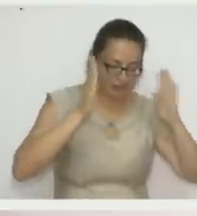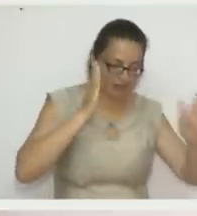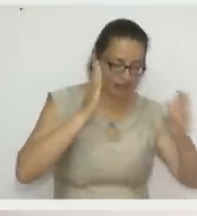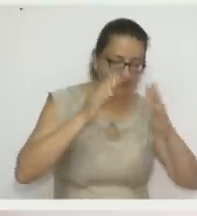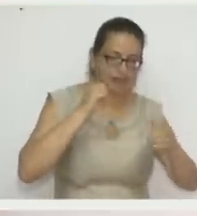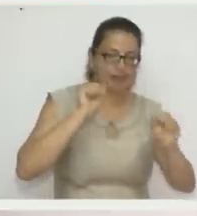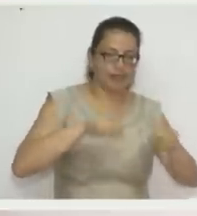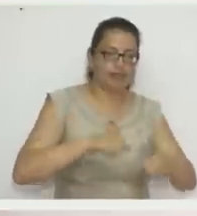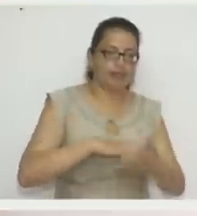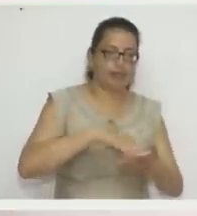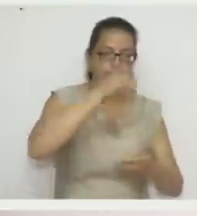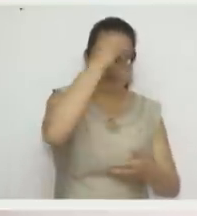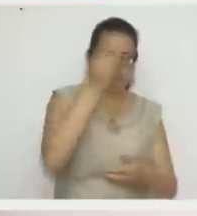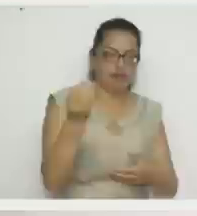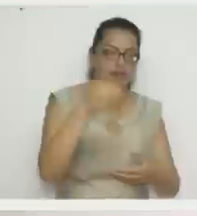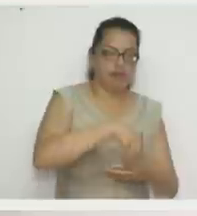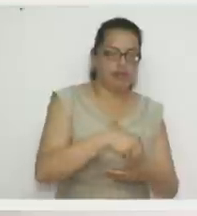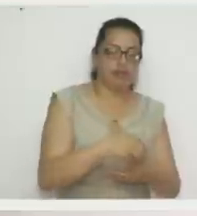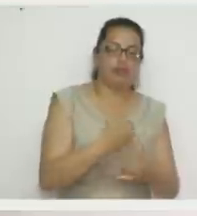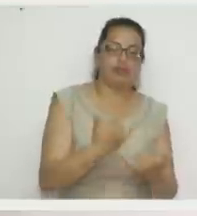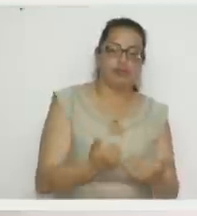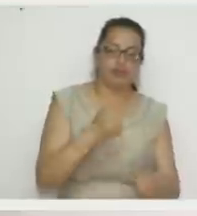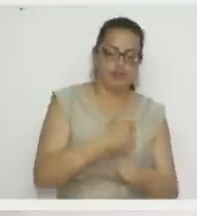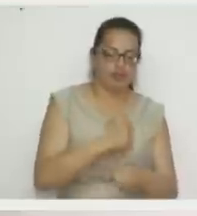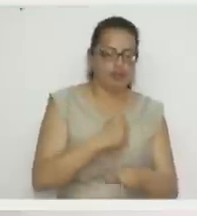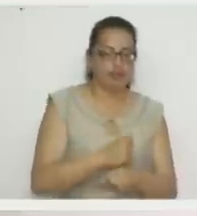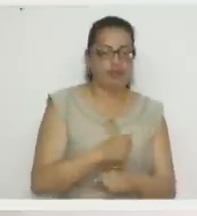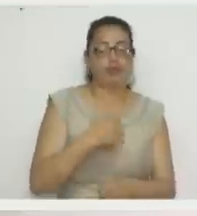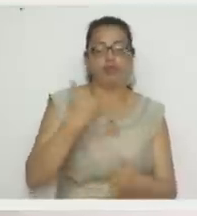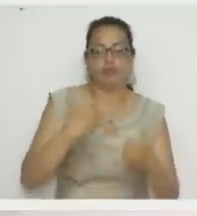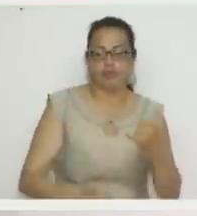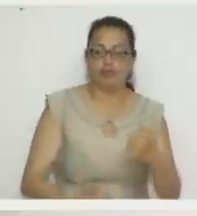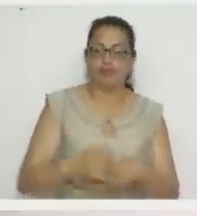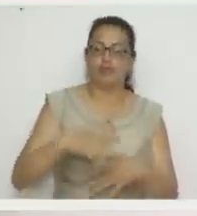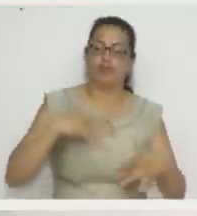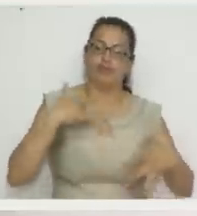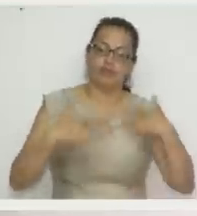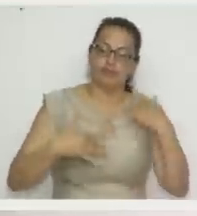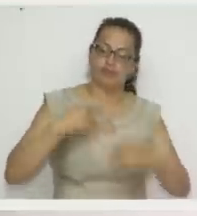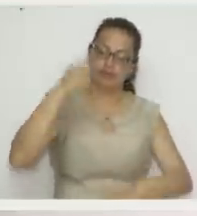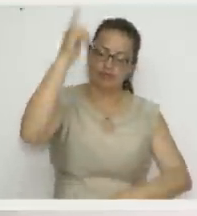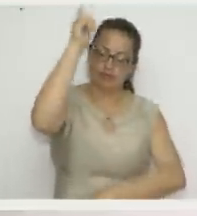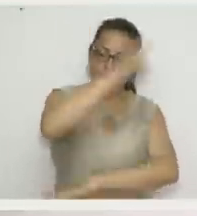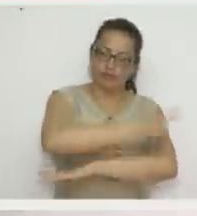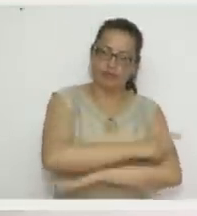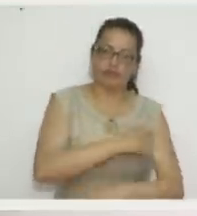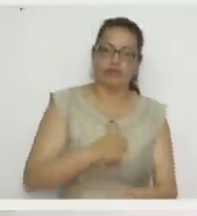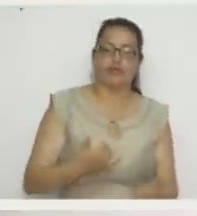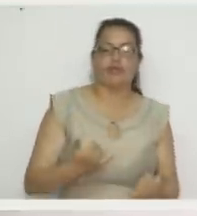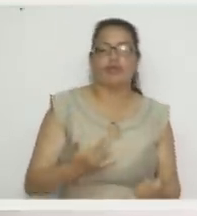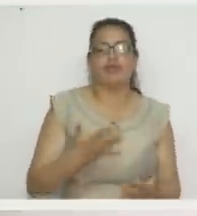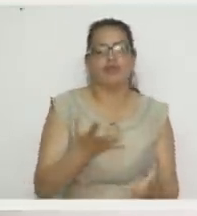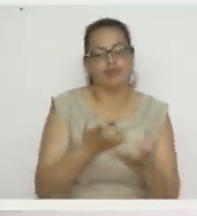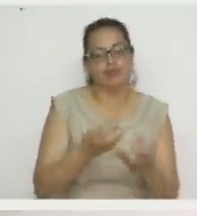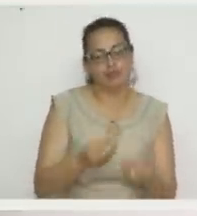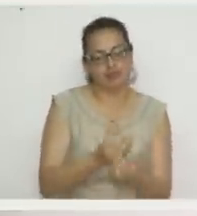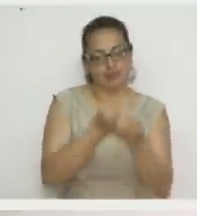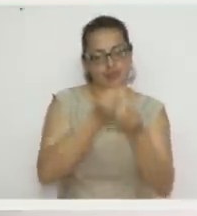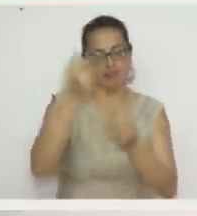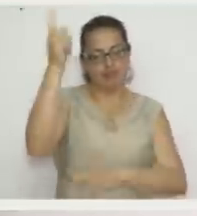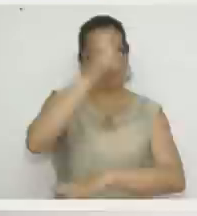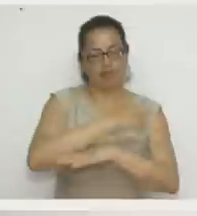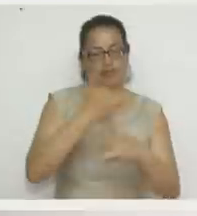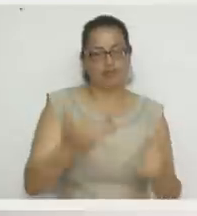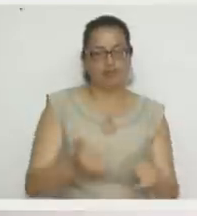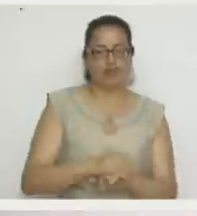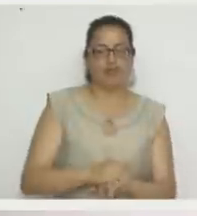elaborar este y muchísimos otros proyectos más. Que tengan un feliz resto de día. Que los consientan mucho el día de